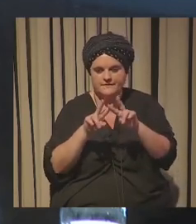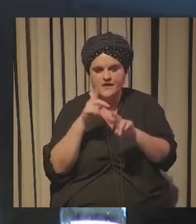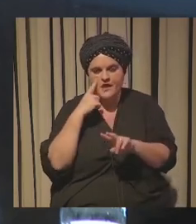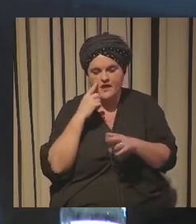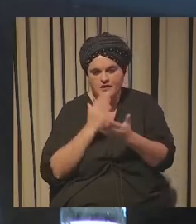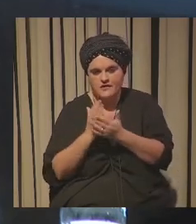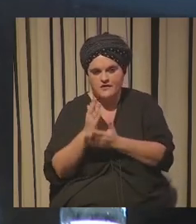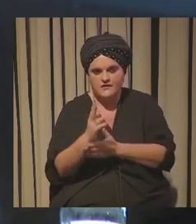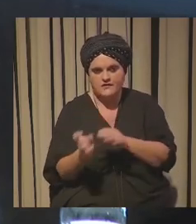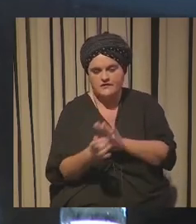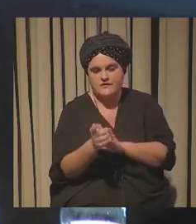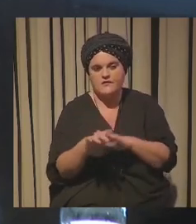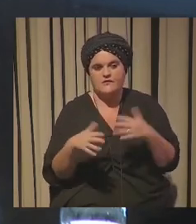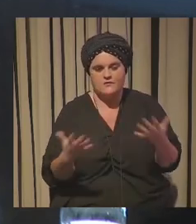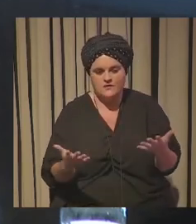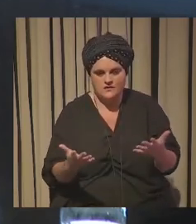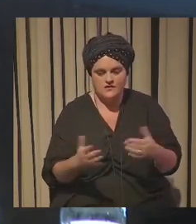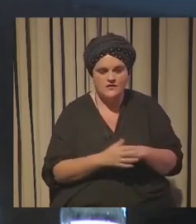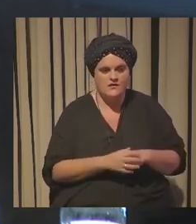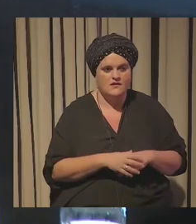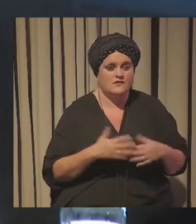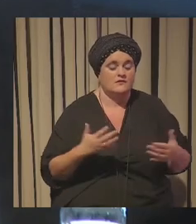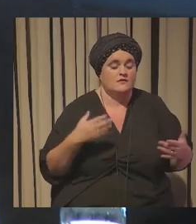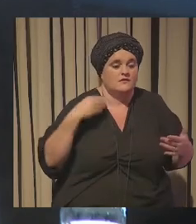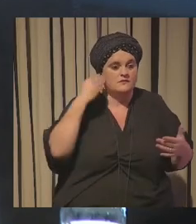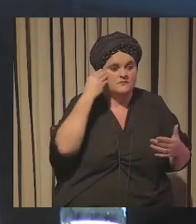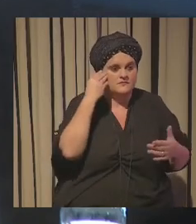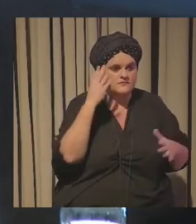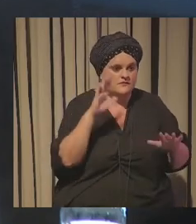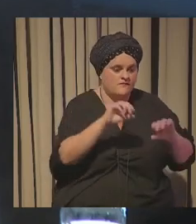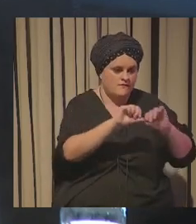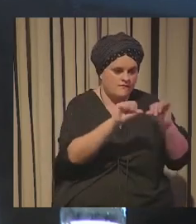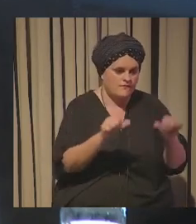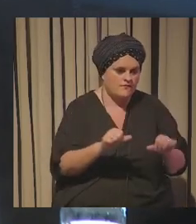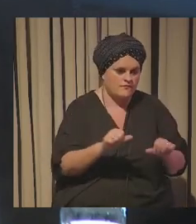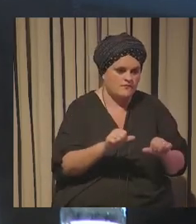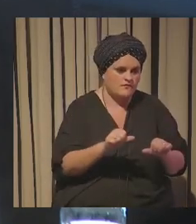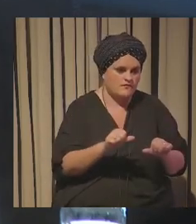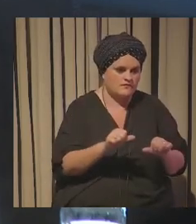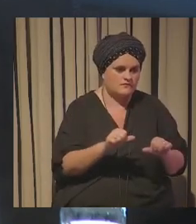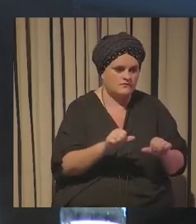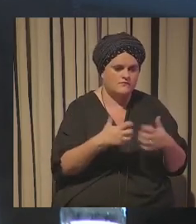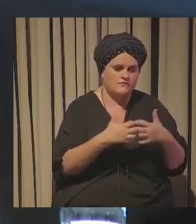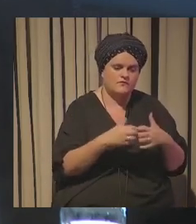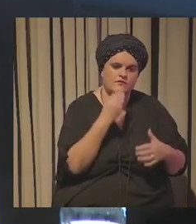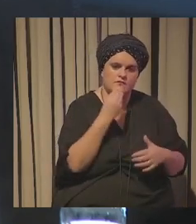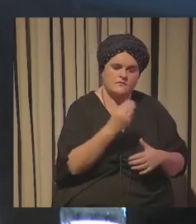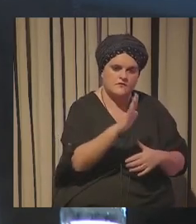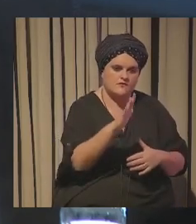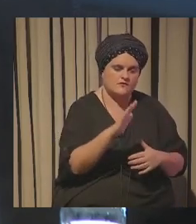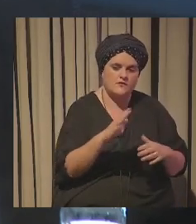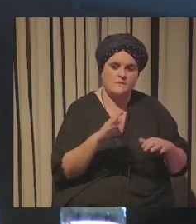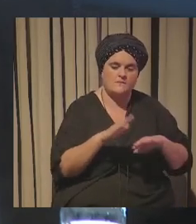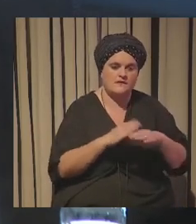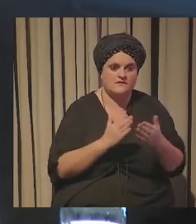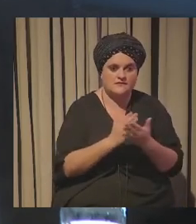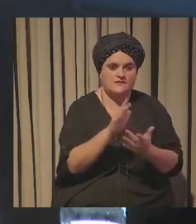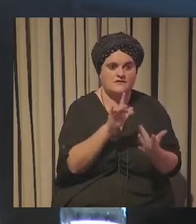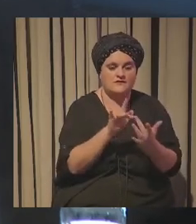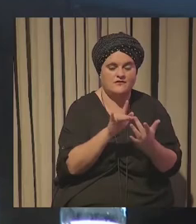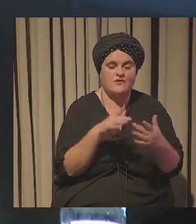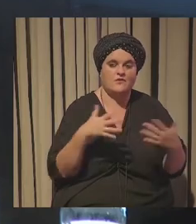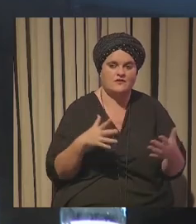surgiendo pero luego yo creo que la forma más efectiva de estar conectado a las tendencias es ver